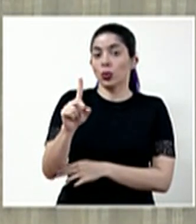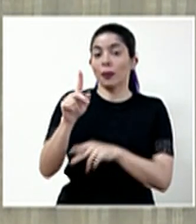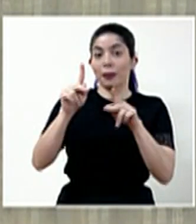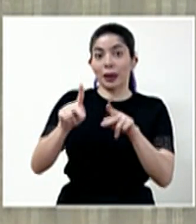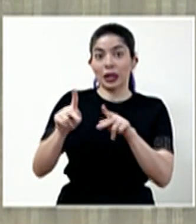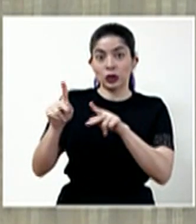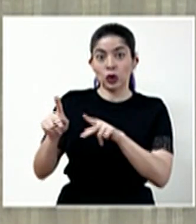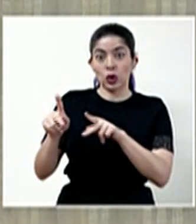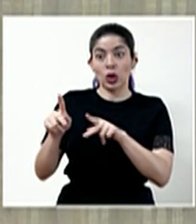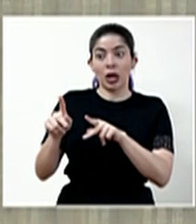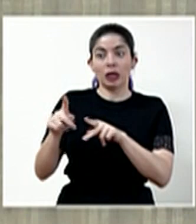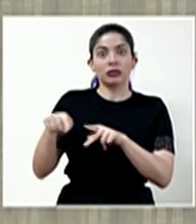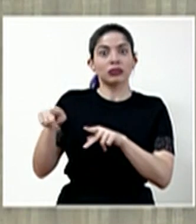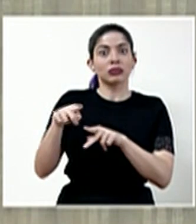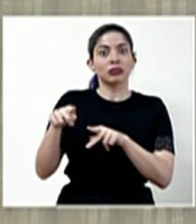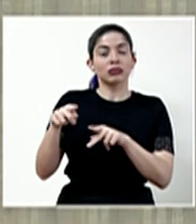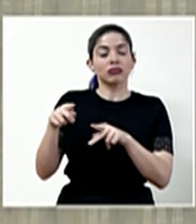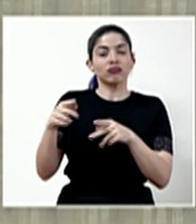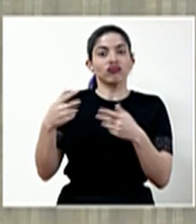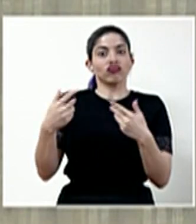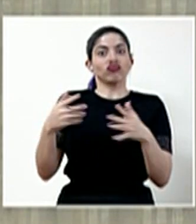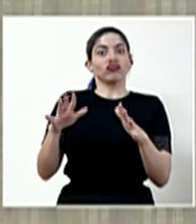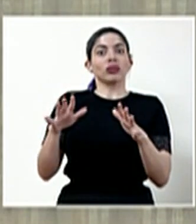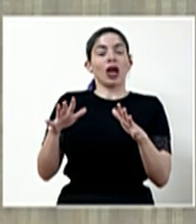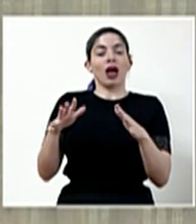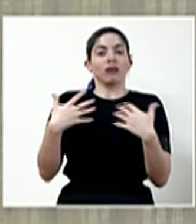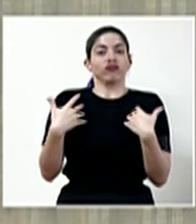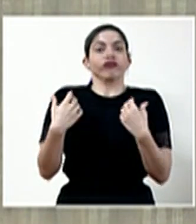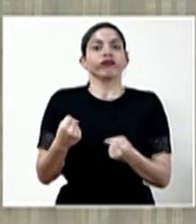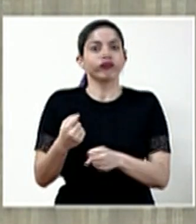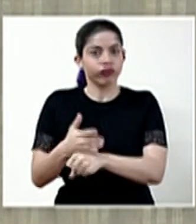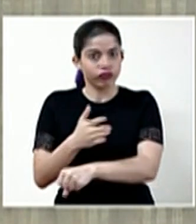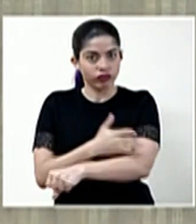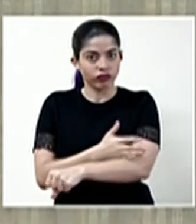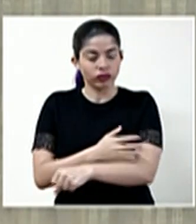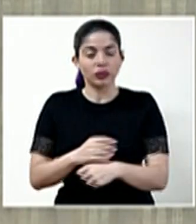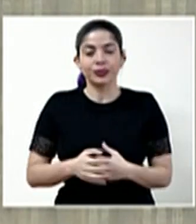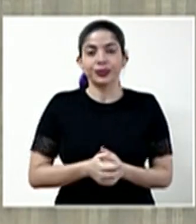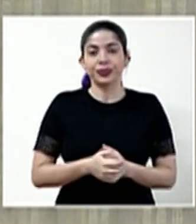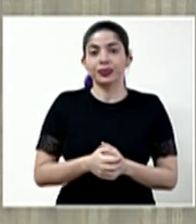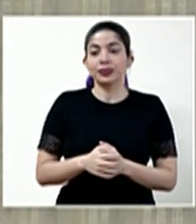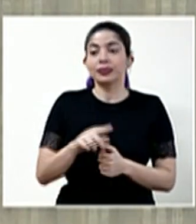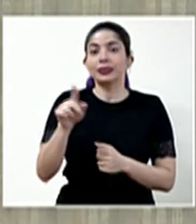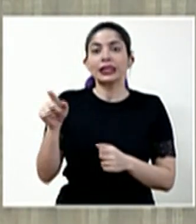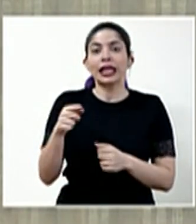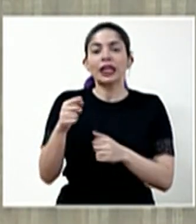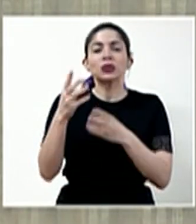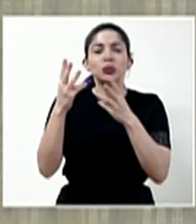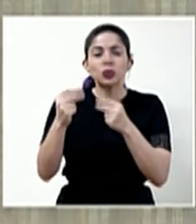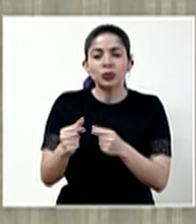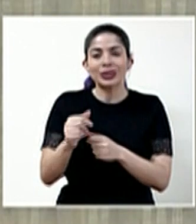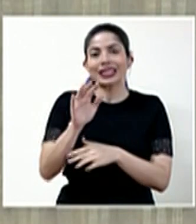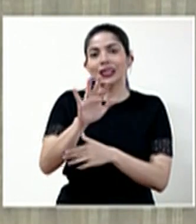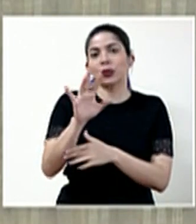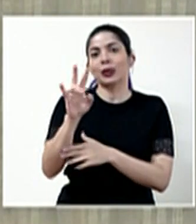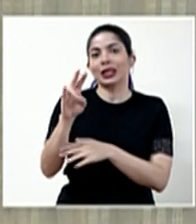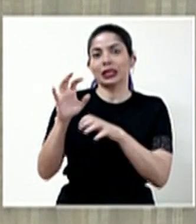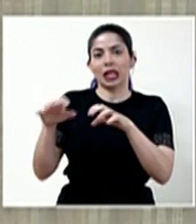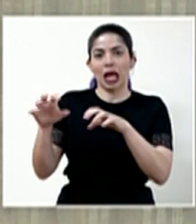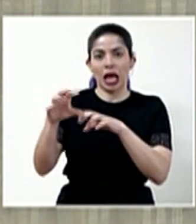personas que ya han registrado el estatus de recuperación, los cuales se distribuyen en 57